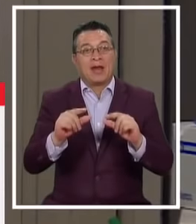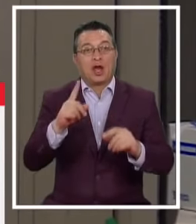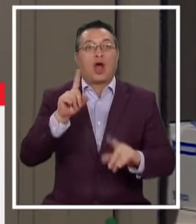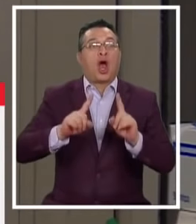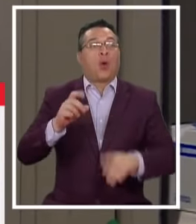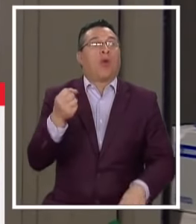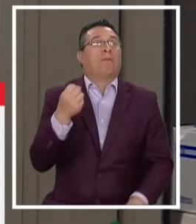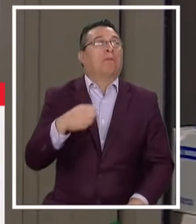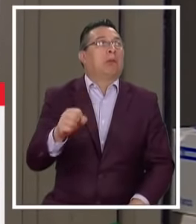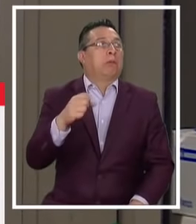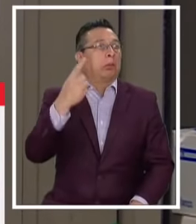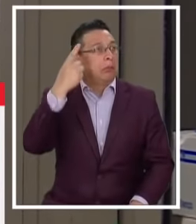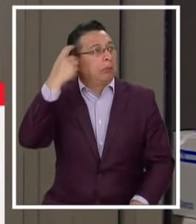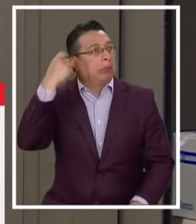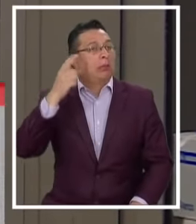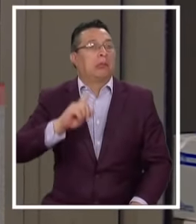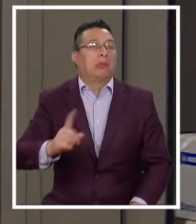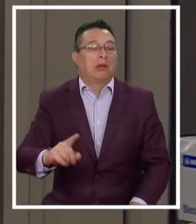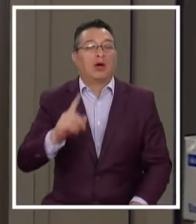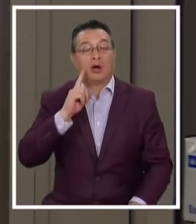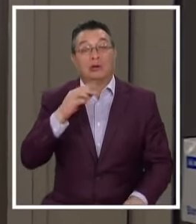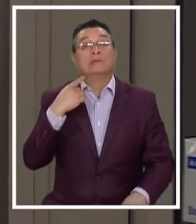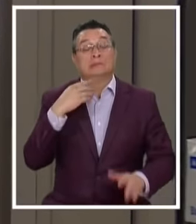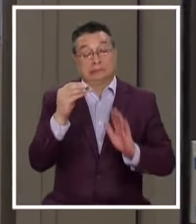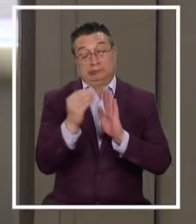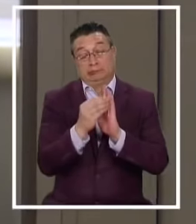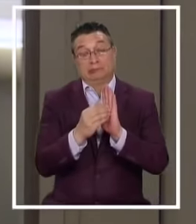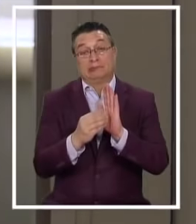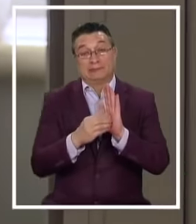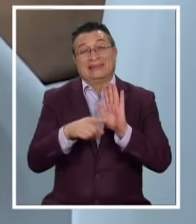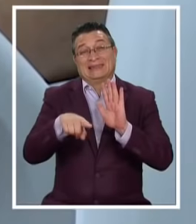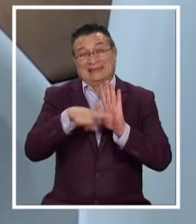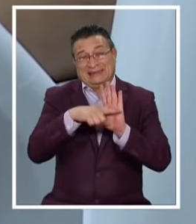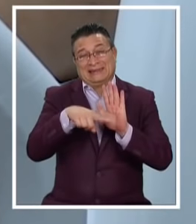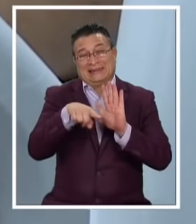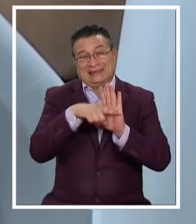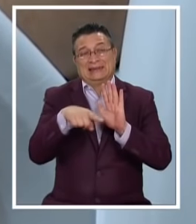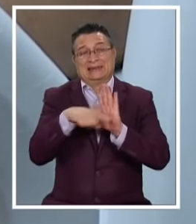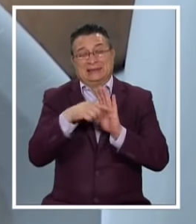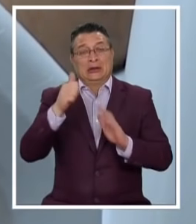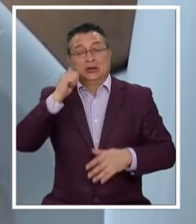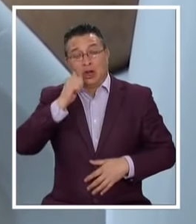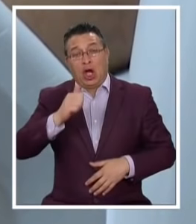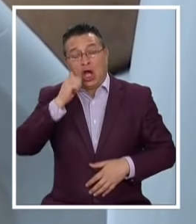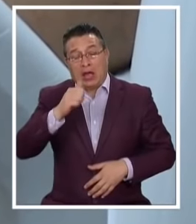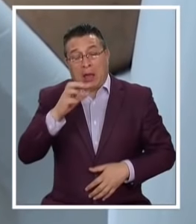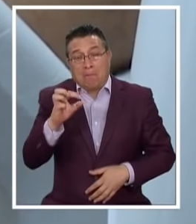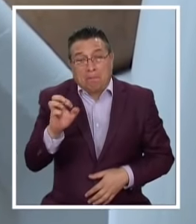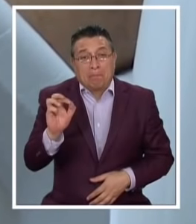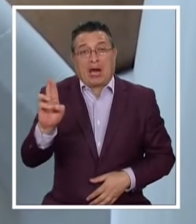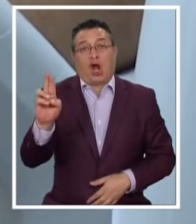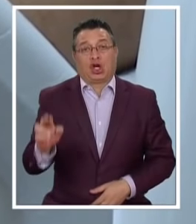De algunos No hay vacuna Solo las trágicas cifras Que cada día Muestran una realidad Que empeora